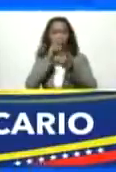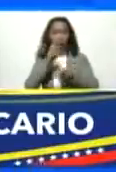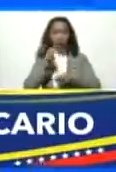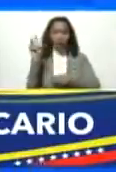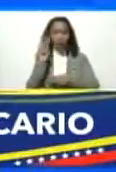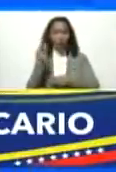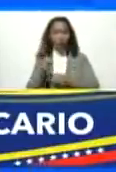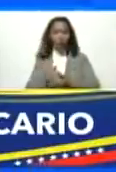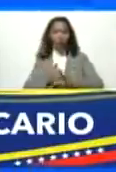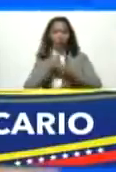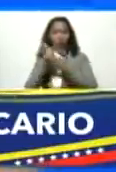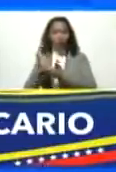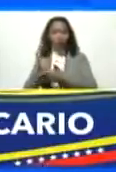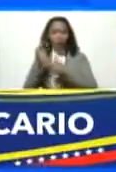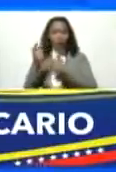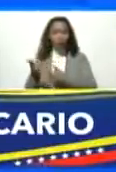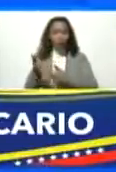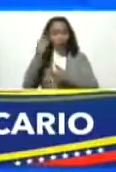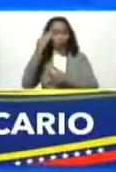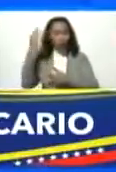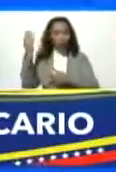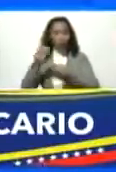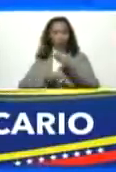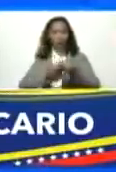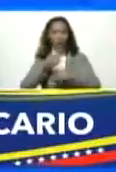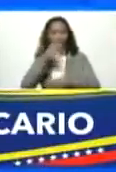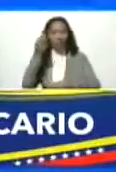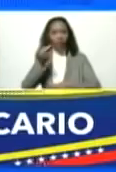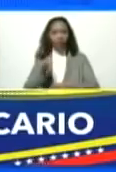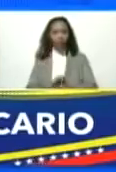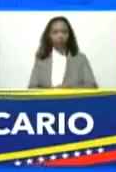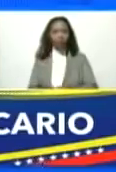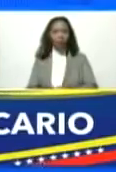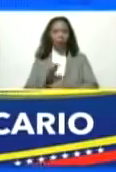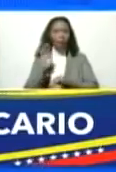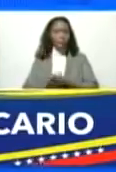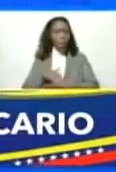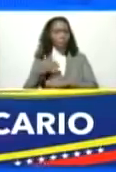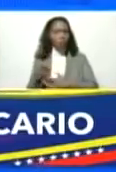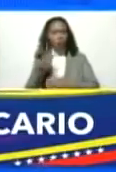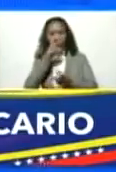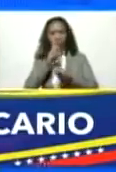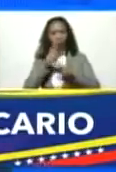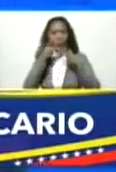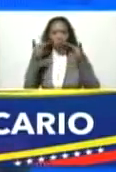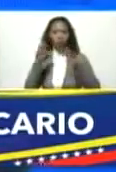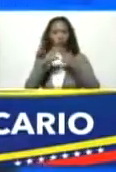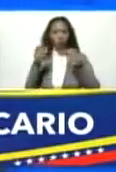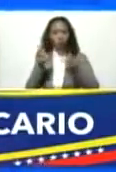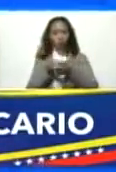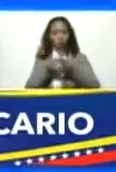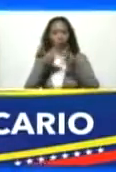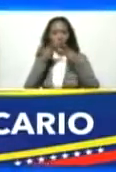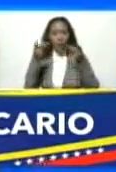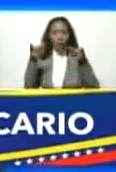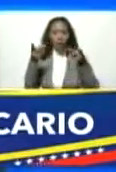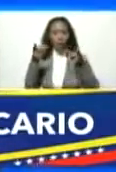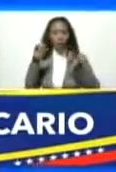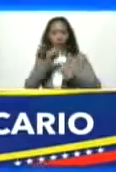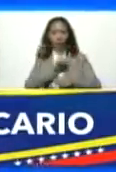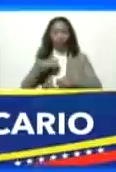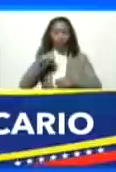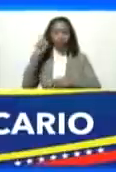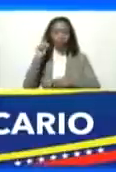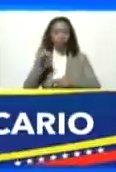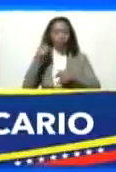los va a ayudar a que esos sueños se conviertan en realidad porque para banca pública toda la banca pública y toda la banca privada también